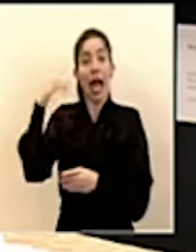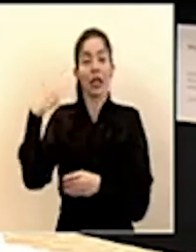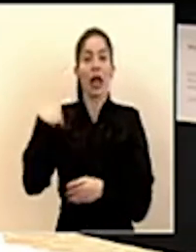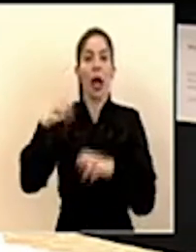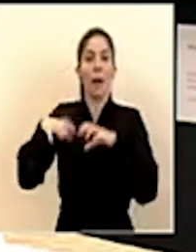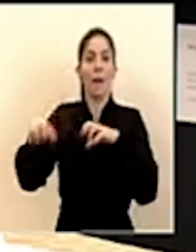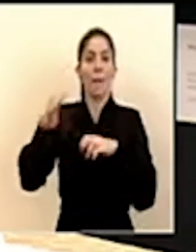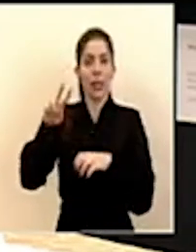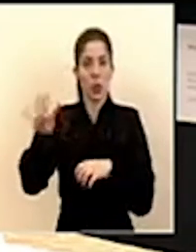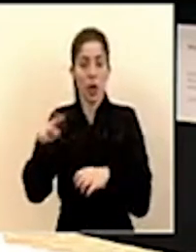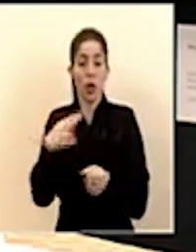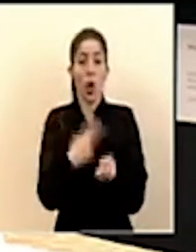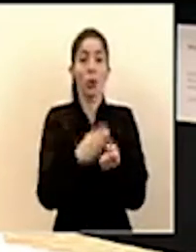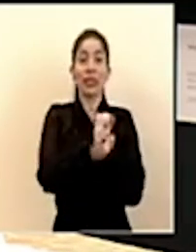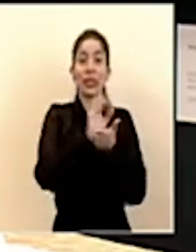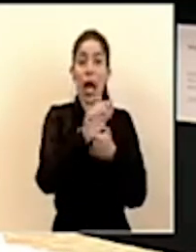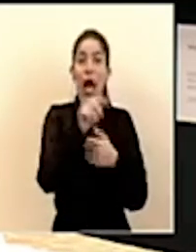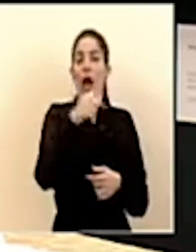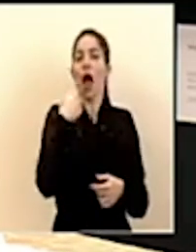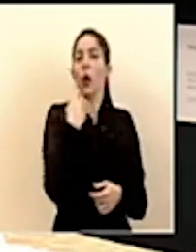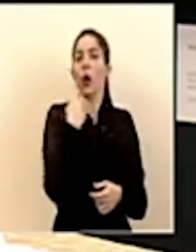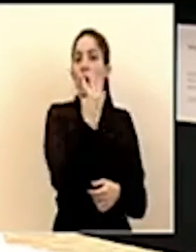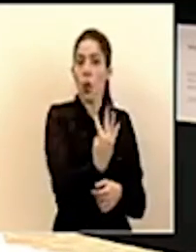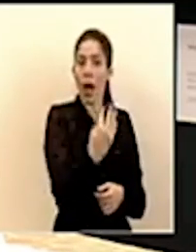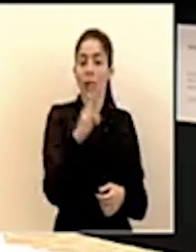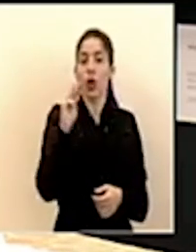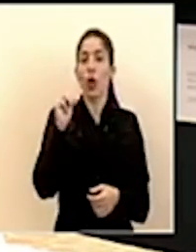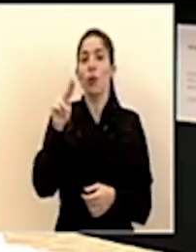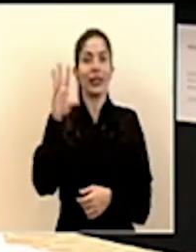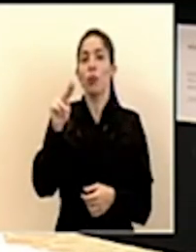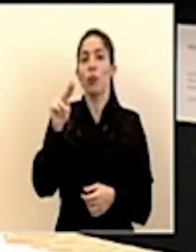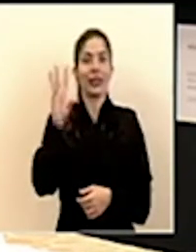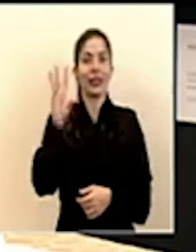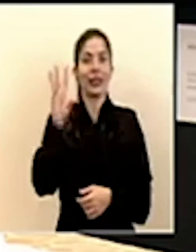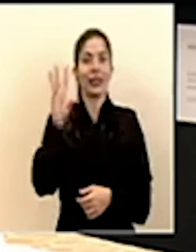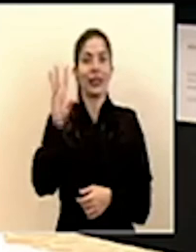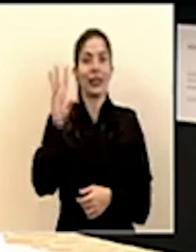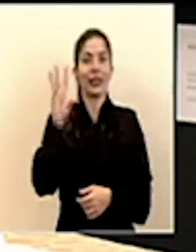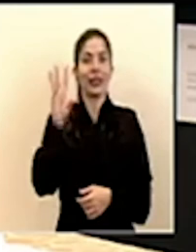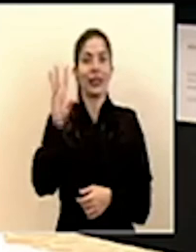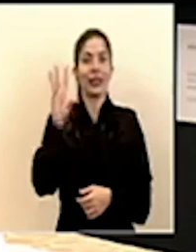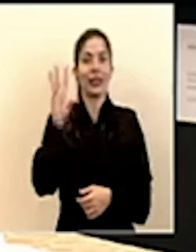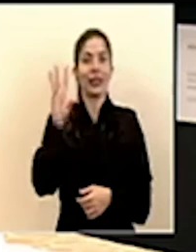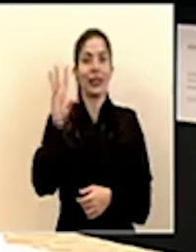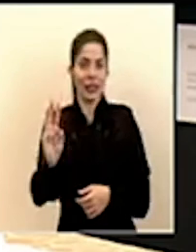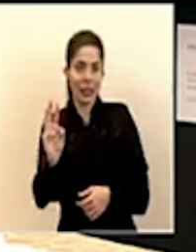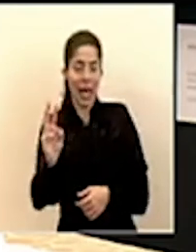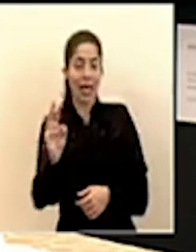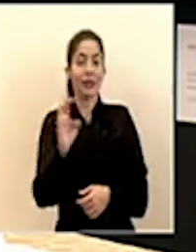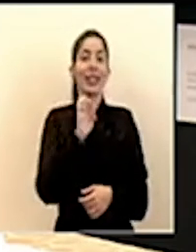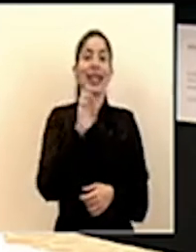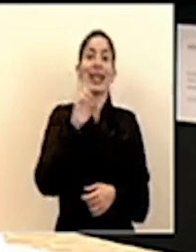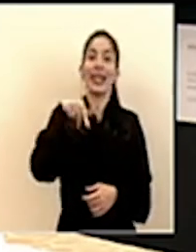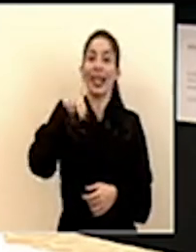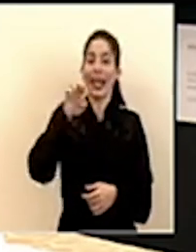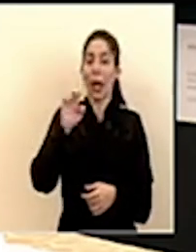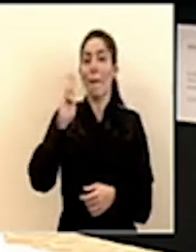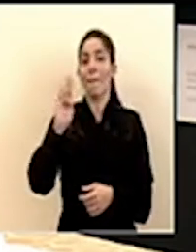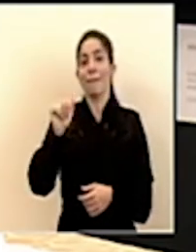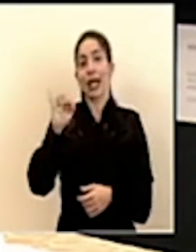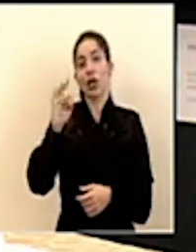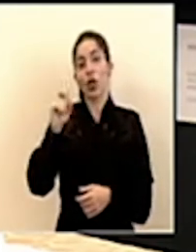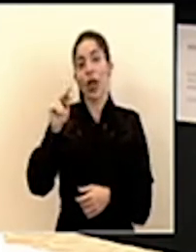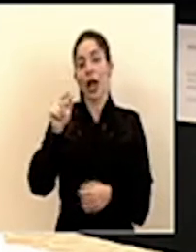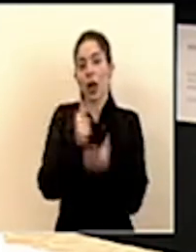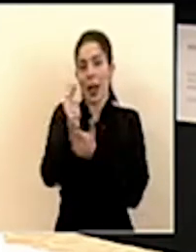el hospital de San Carlos tiene cuatro el Monseñor Sanabria en Punta Arenas tiene seis el Enrique Baltodano en